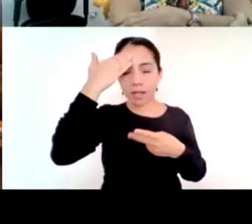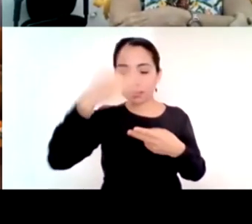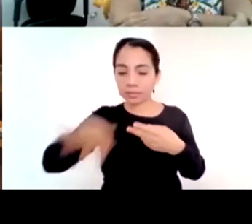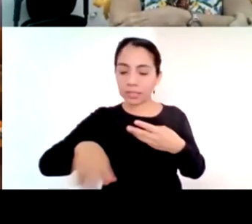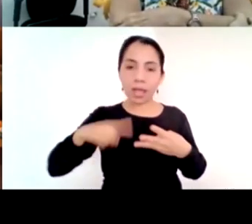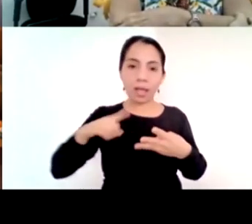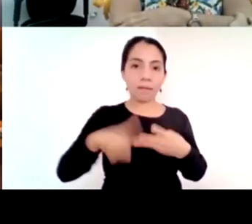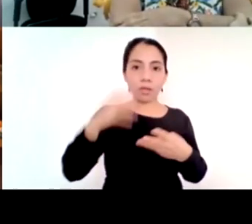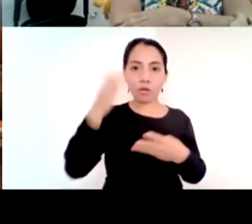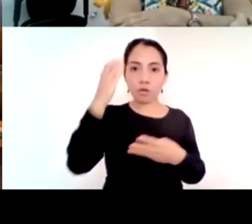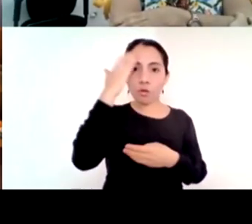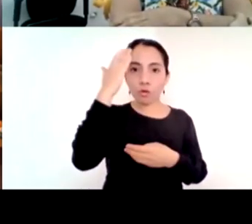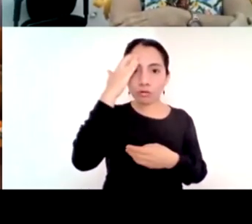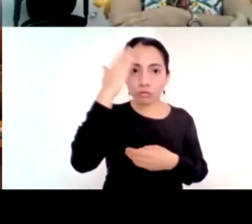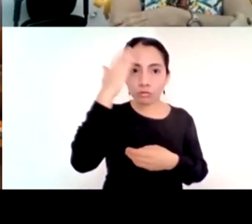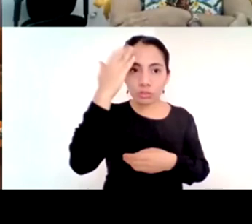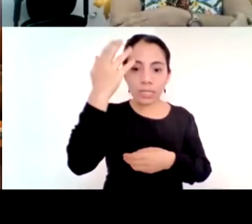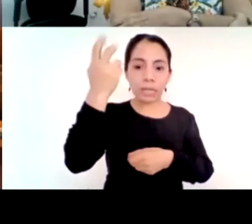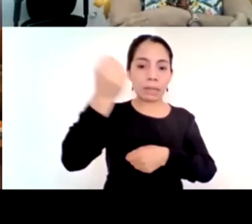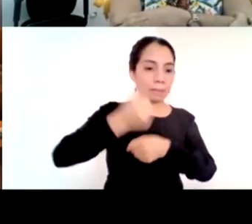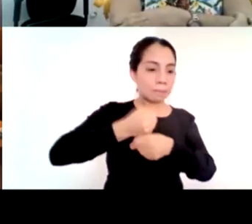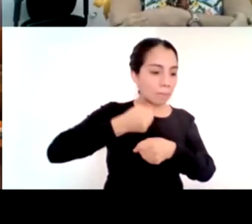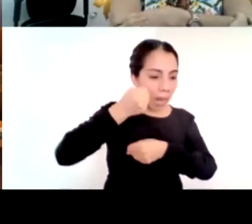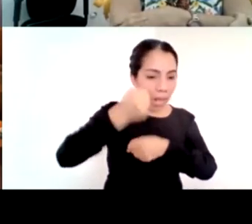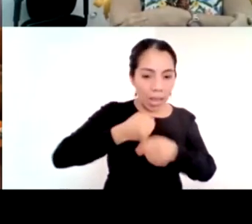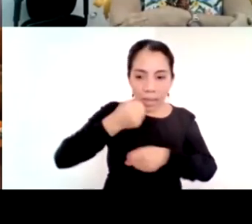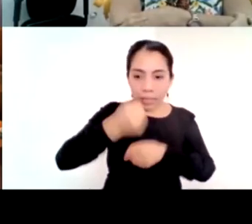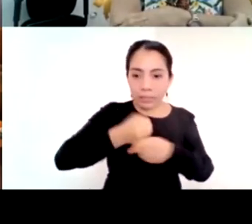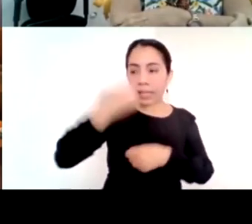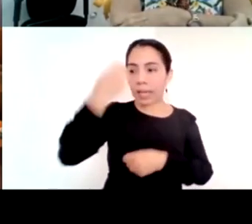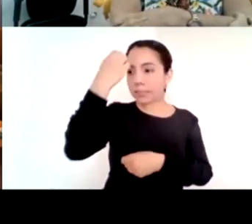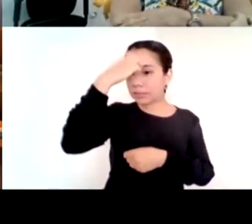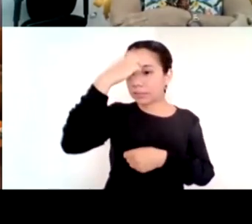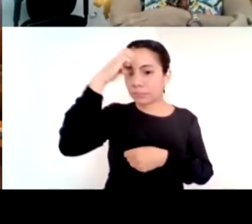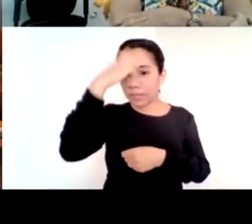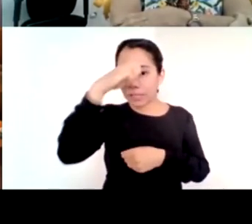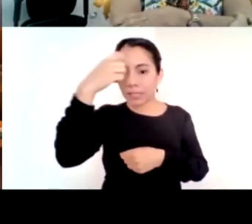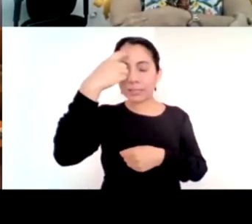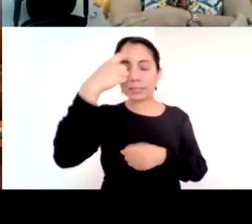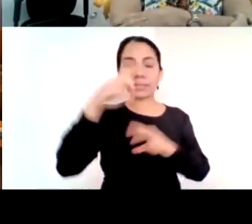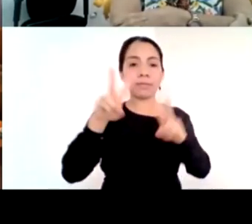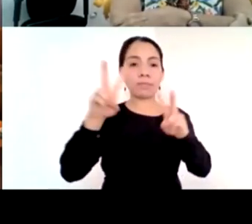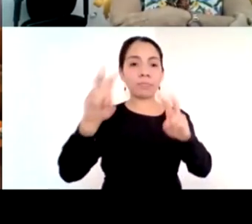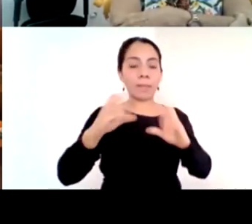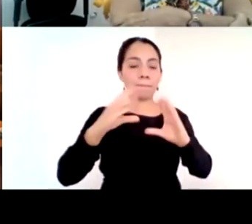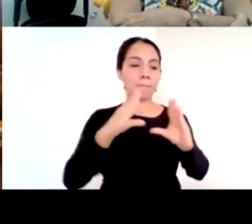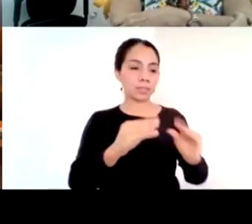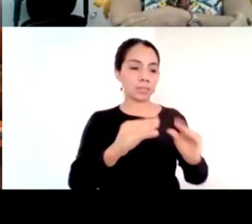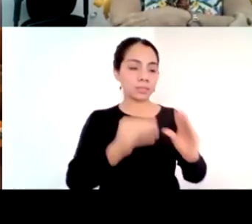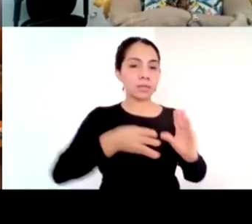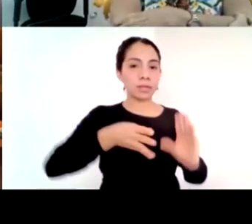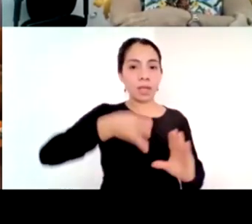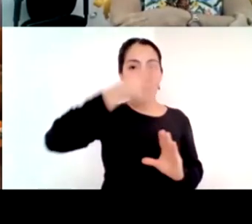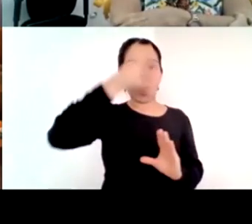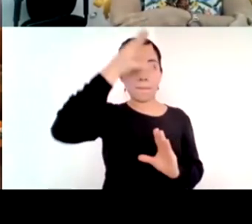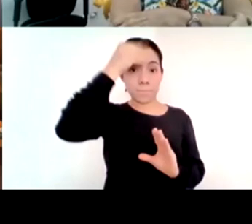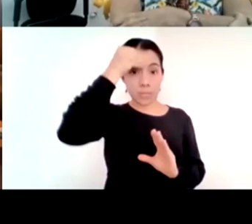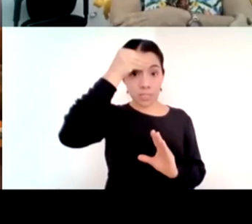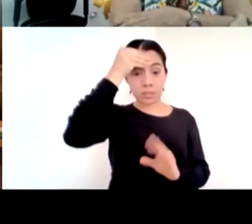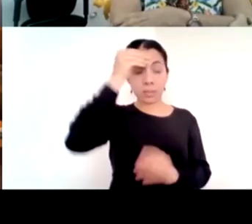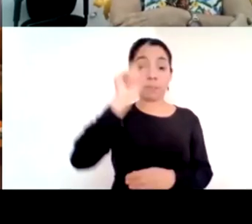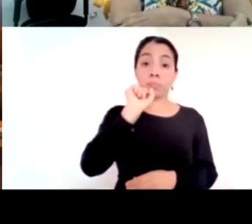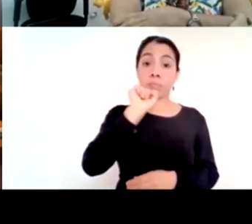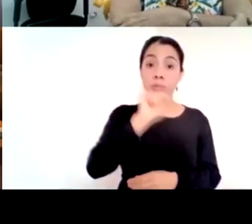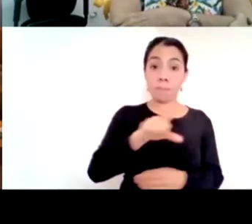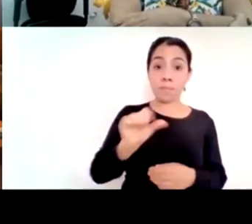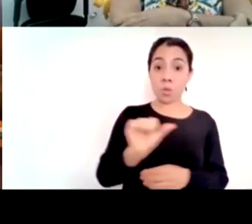la enseñanza aprendizaje por otra parte como nunca se mostró que el sistema educativo nacional es